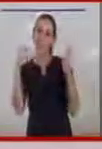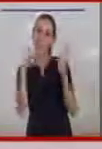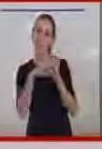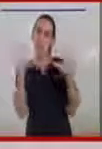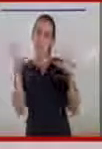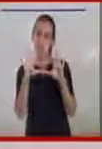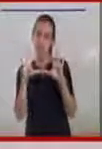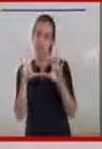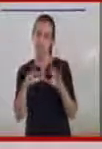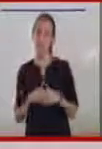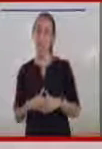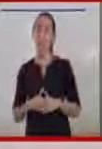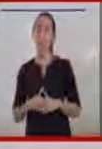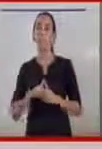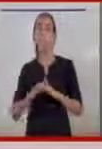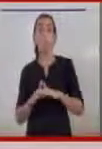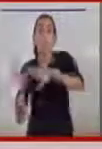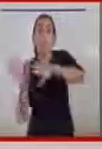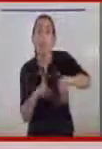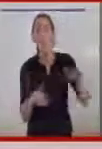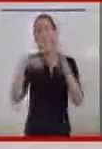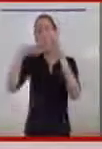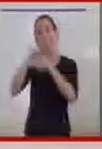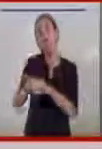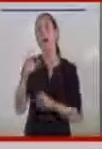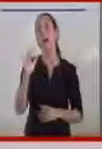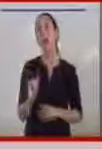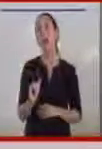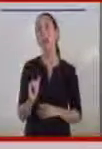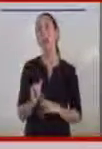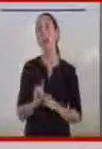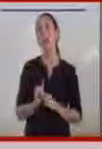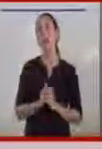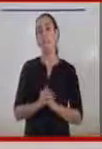además pues tiene la accesibilidad que el CIDAD ha considerado oportuno.